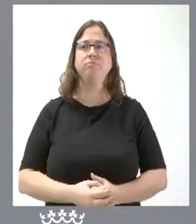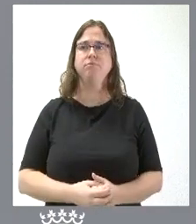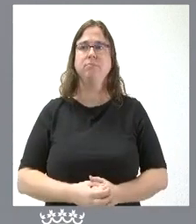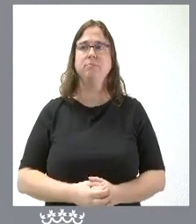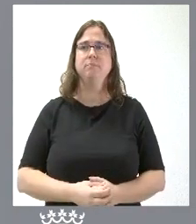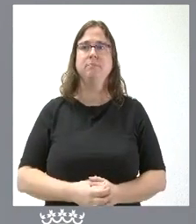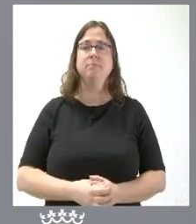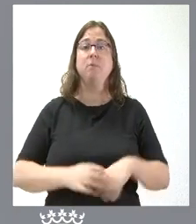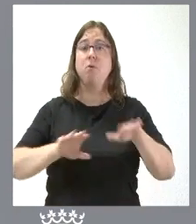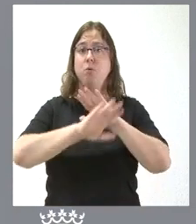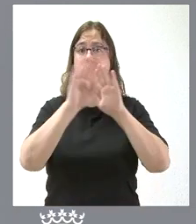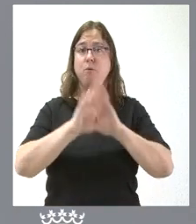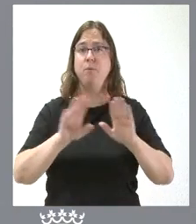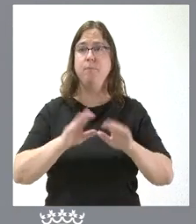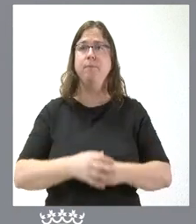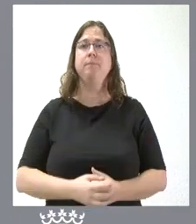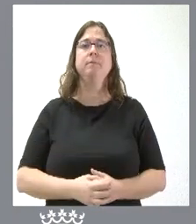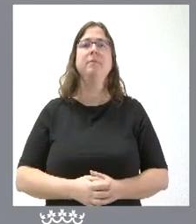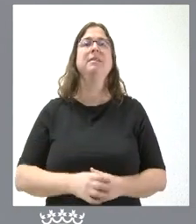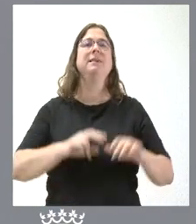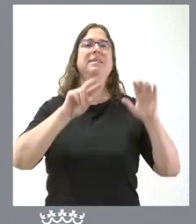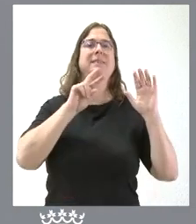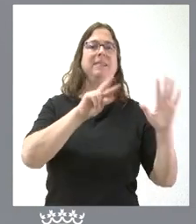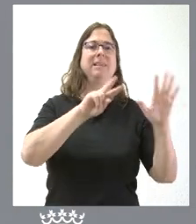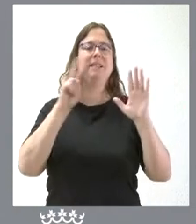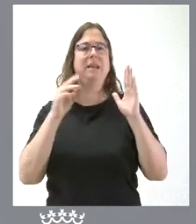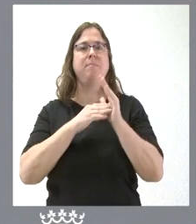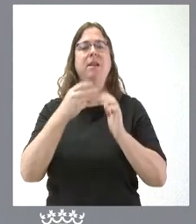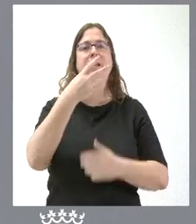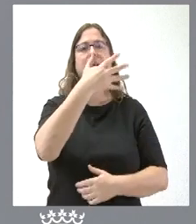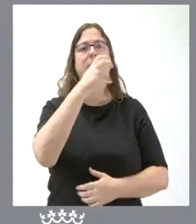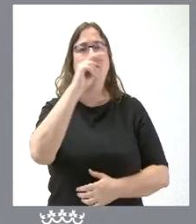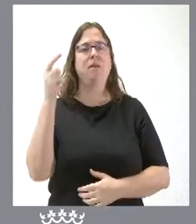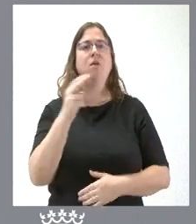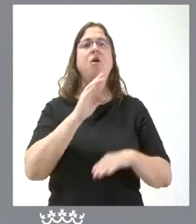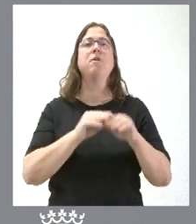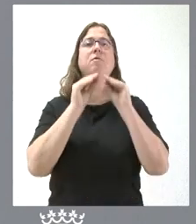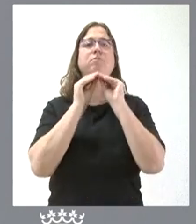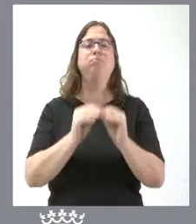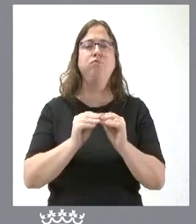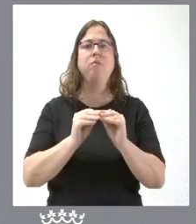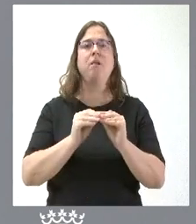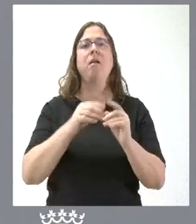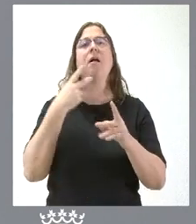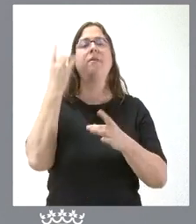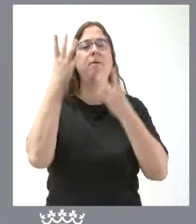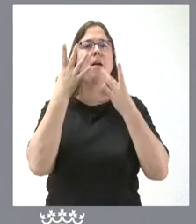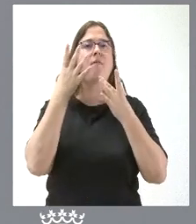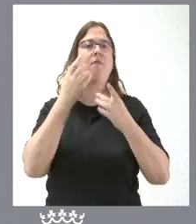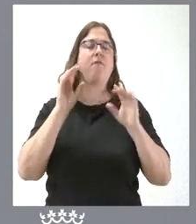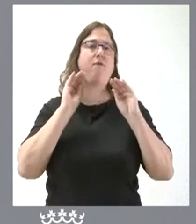Y, por último, 77.500 euros para el funcionamiento y la realización de actividades culturales y formativas